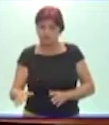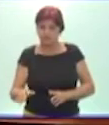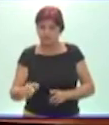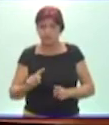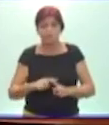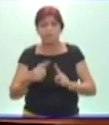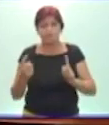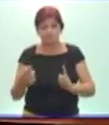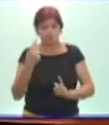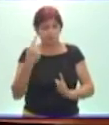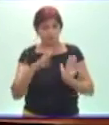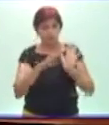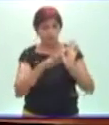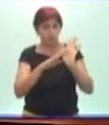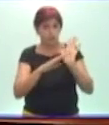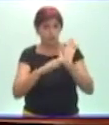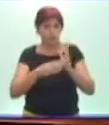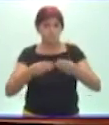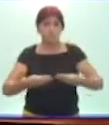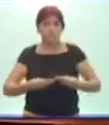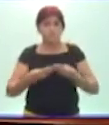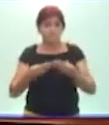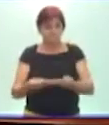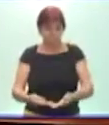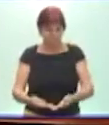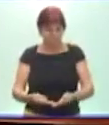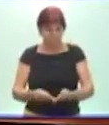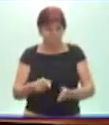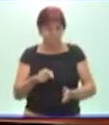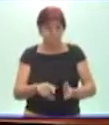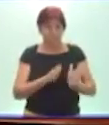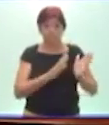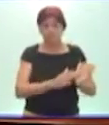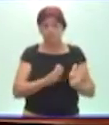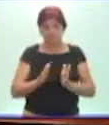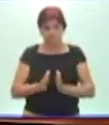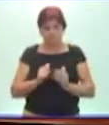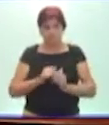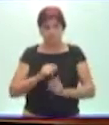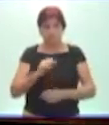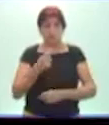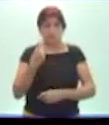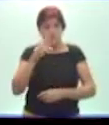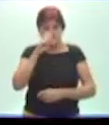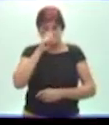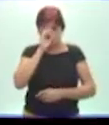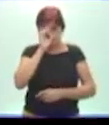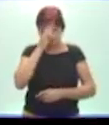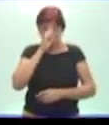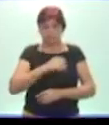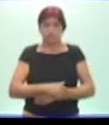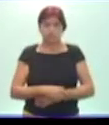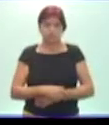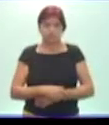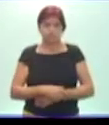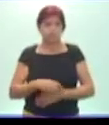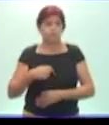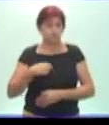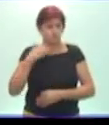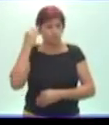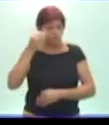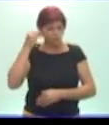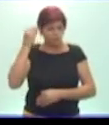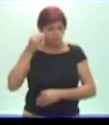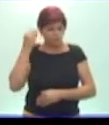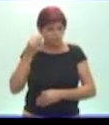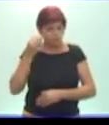completo a la primera infancia. Pero yo considero que a partir de la experiencia del trabajo